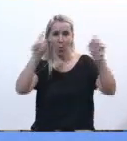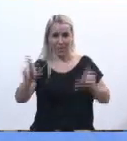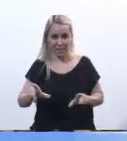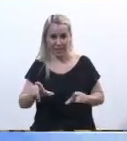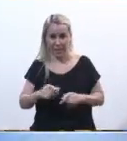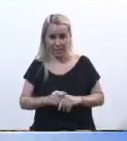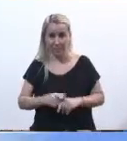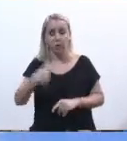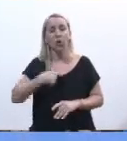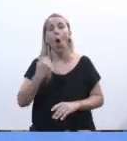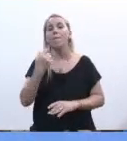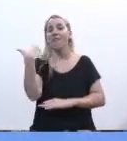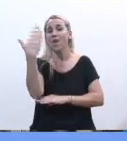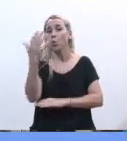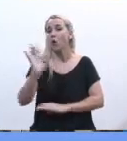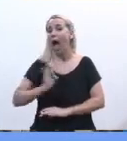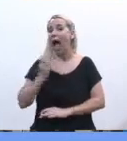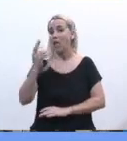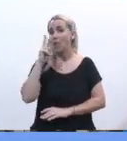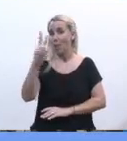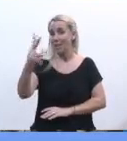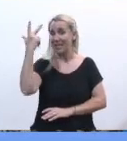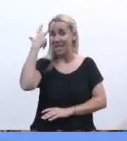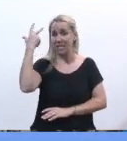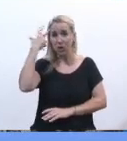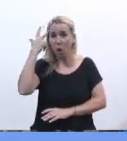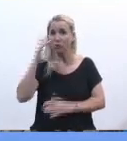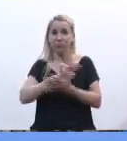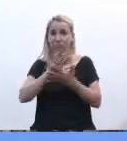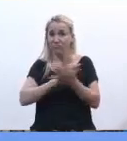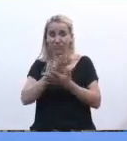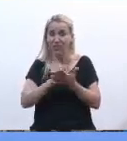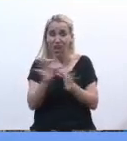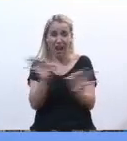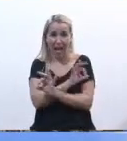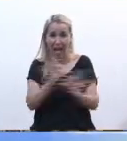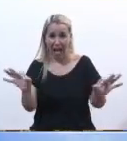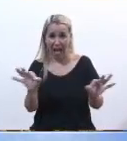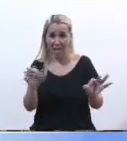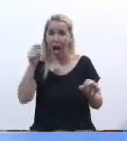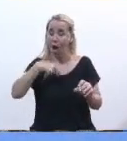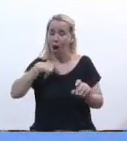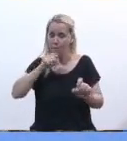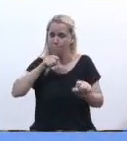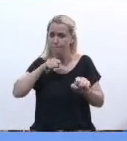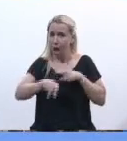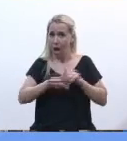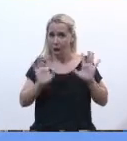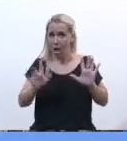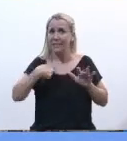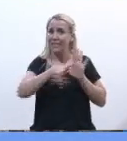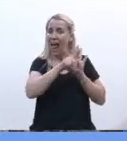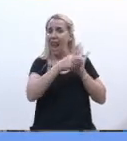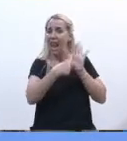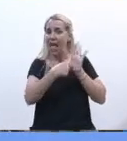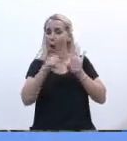Eje de mi discurso del año 2018, que no se ha subsanado, muy por el contrario, se ha profundizado en la ley que